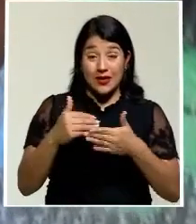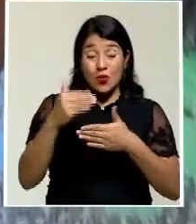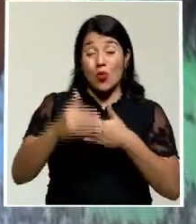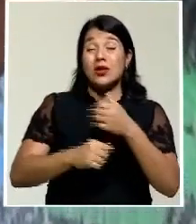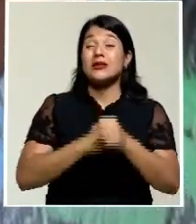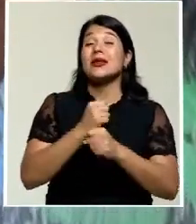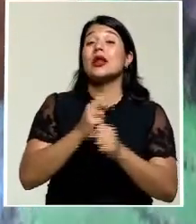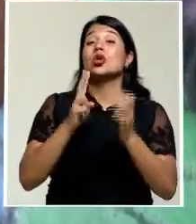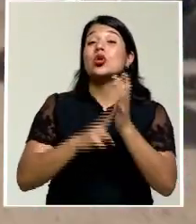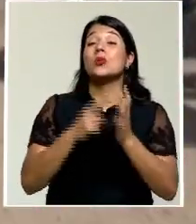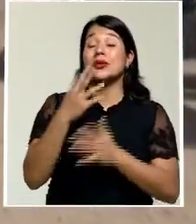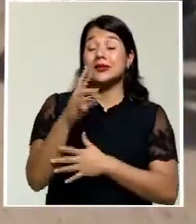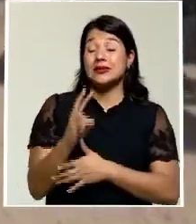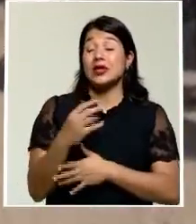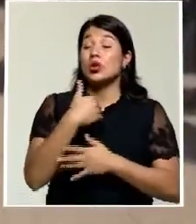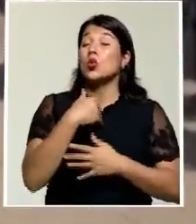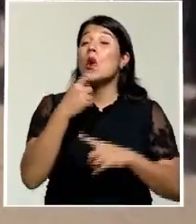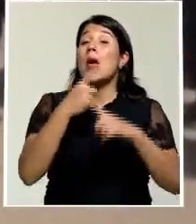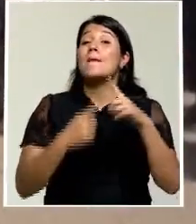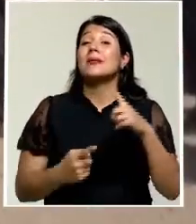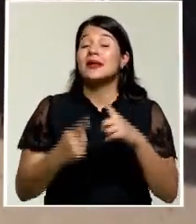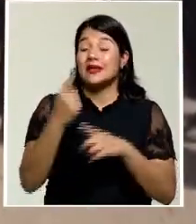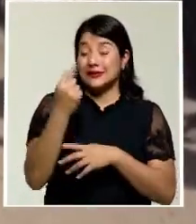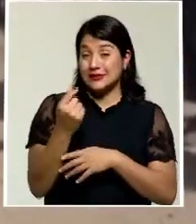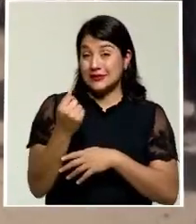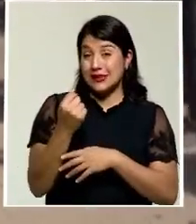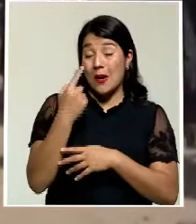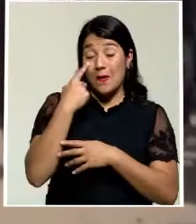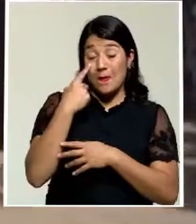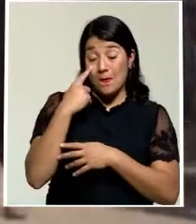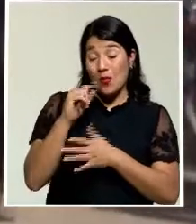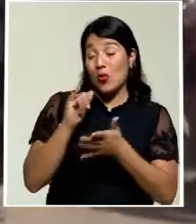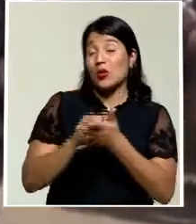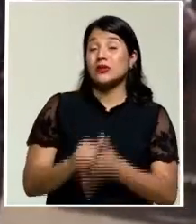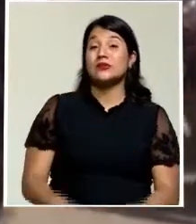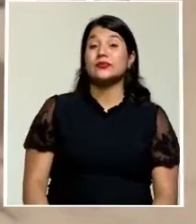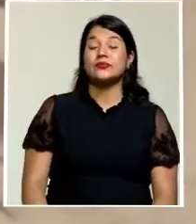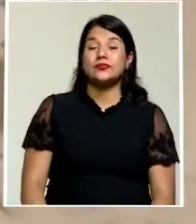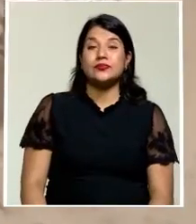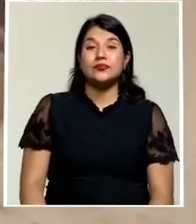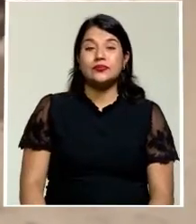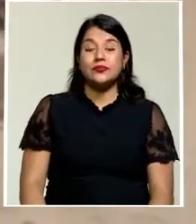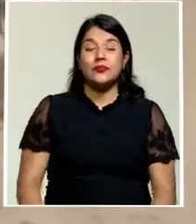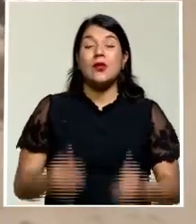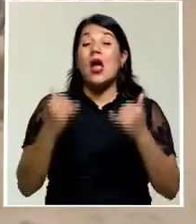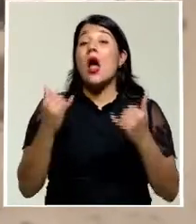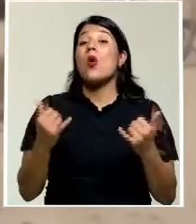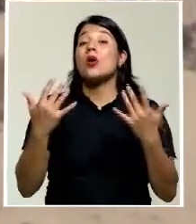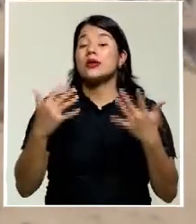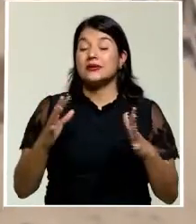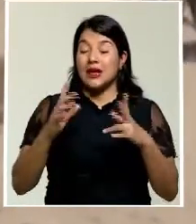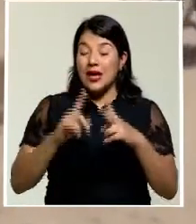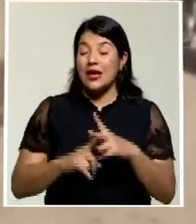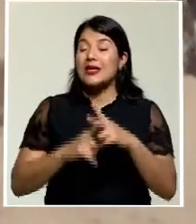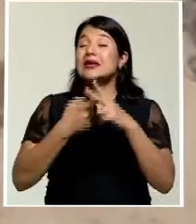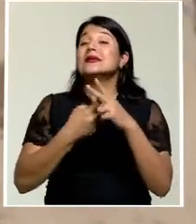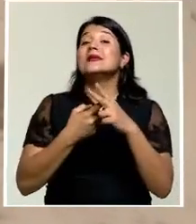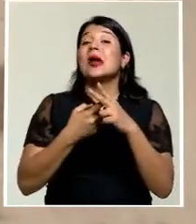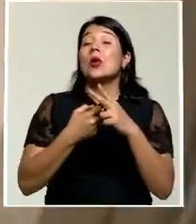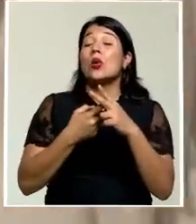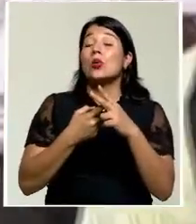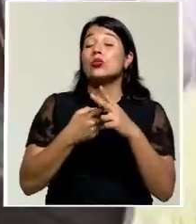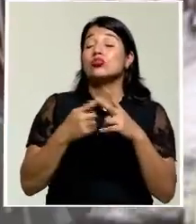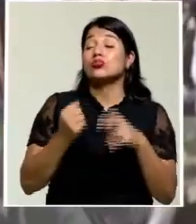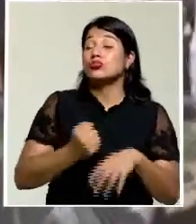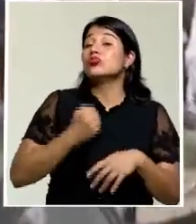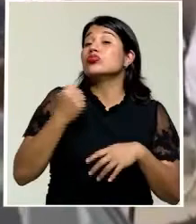obtuvieron la mitad de sus ingresos gracias a esta droga según la ONU. Ahora que han retomado las riendas del poder, se muestran